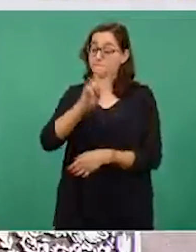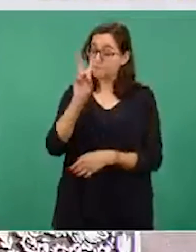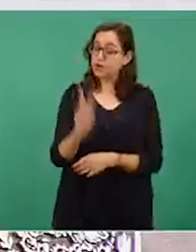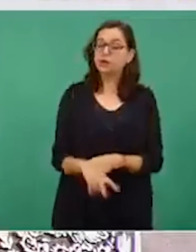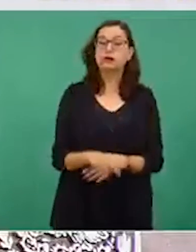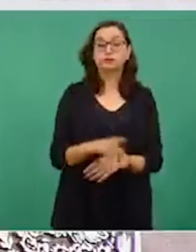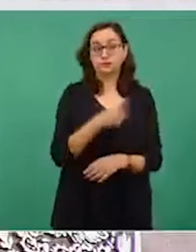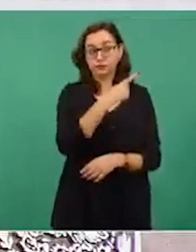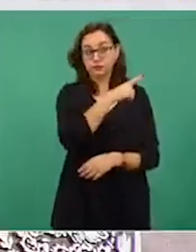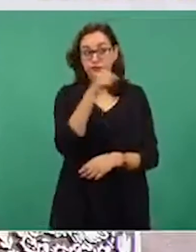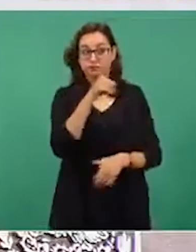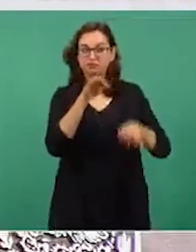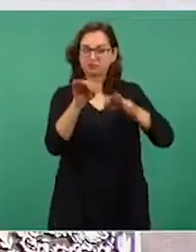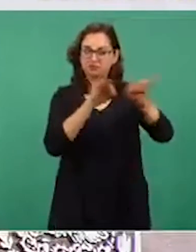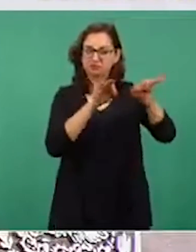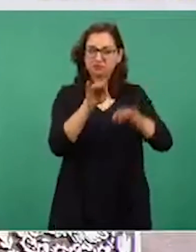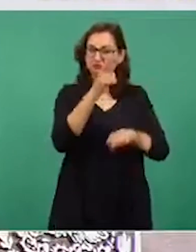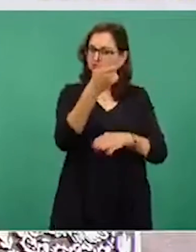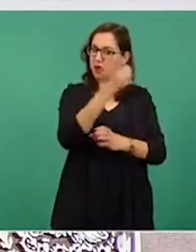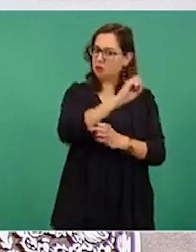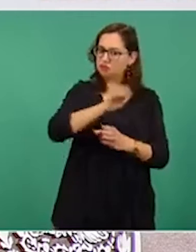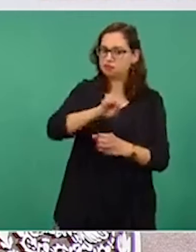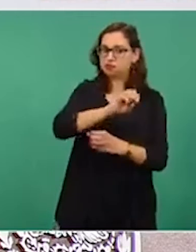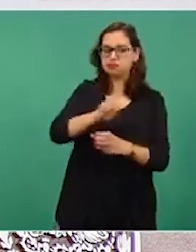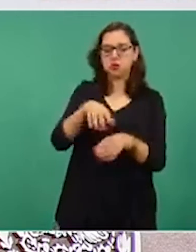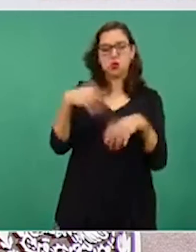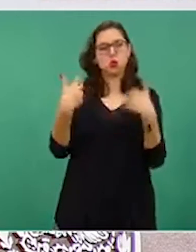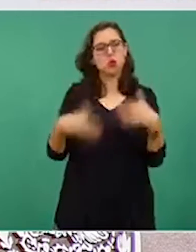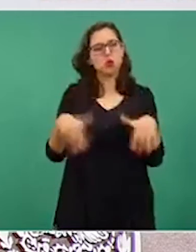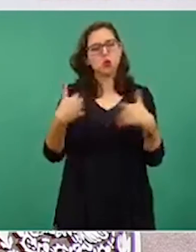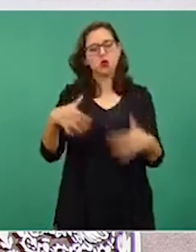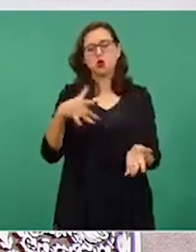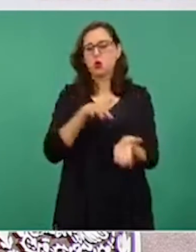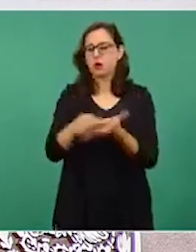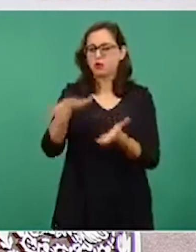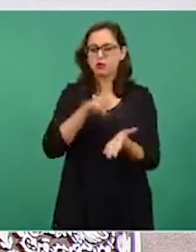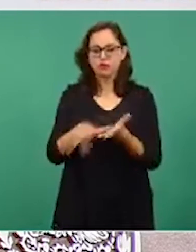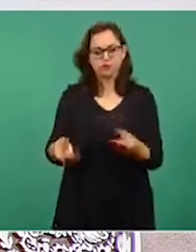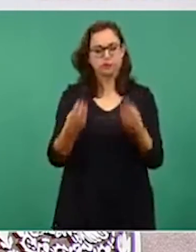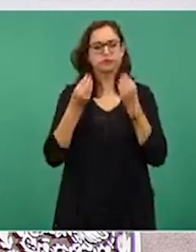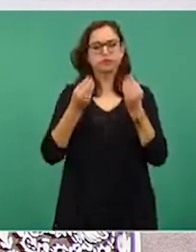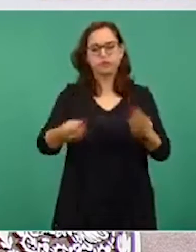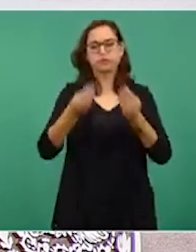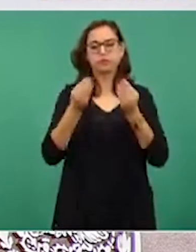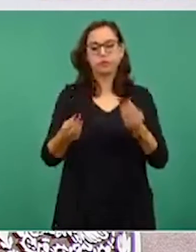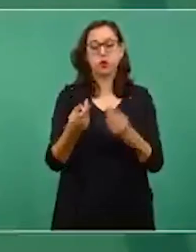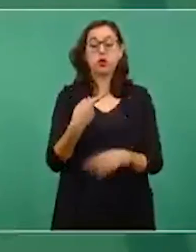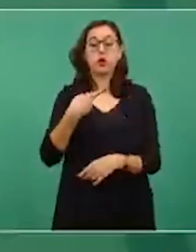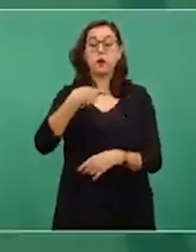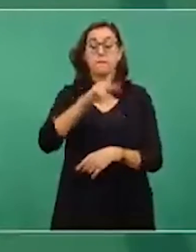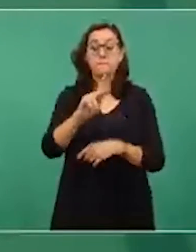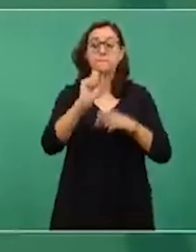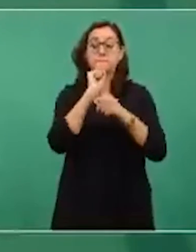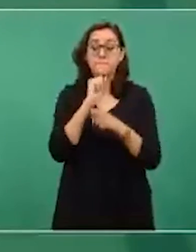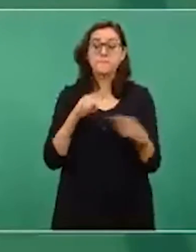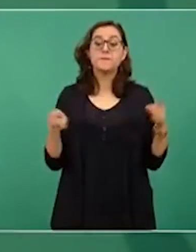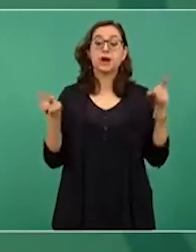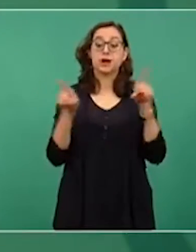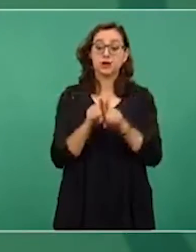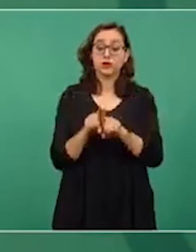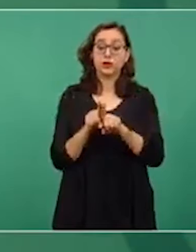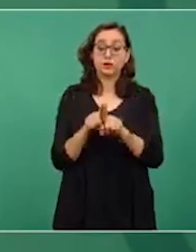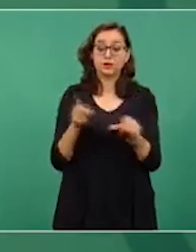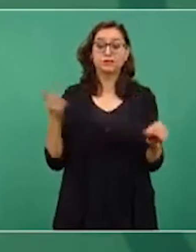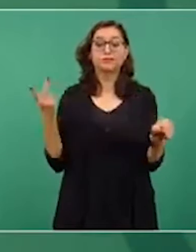nuestros paisanos, pero también no se